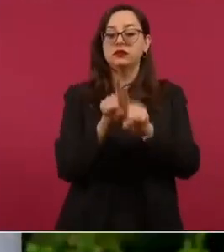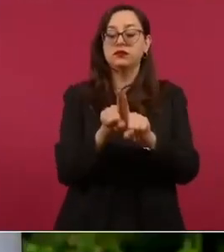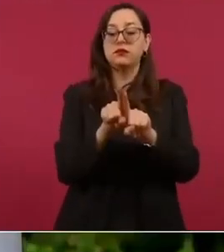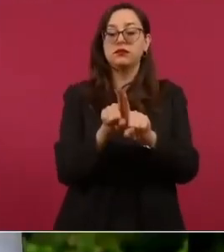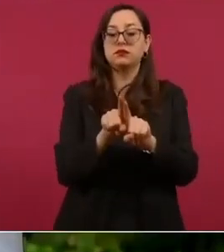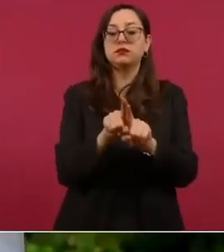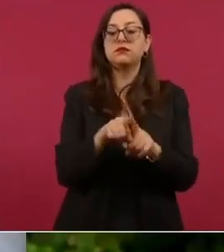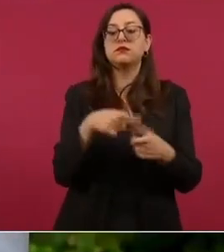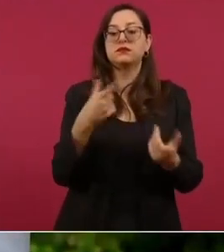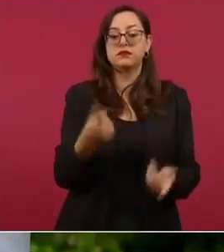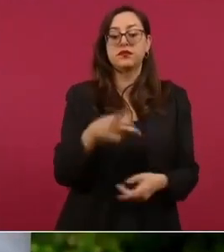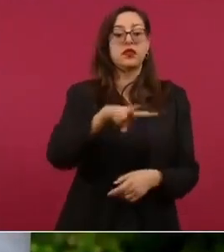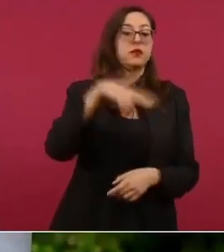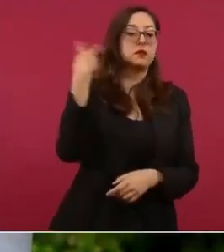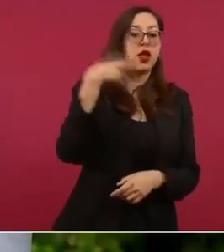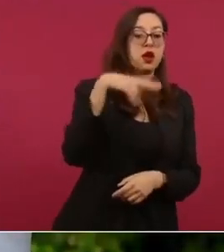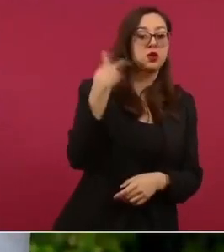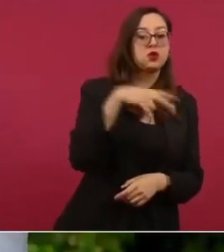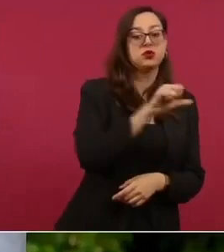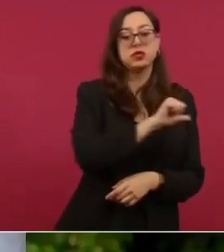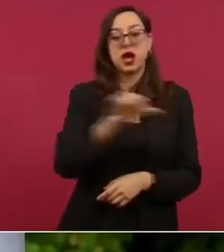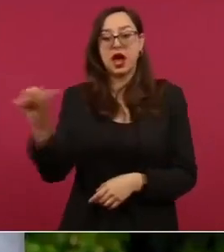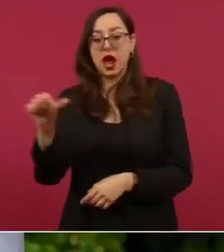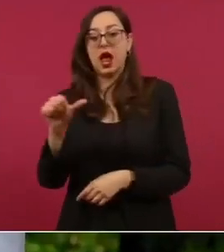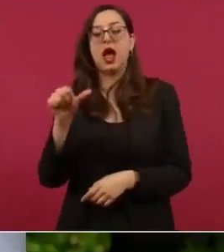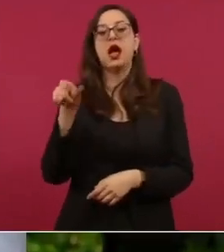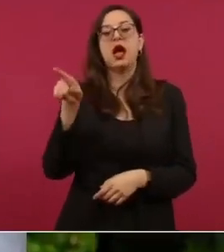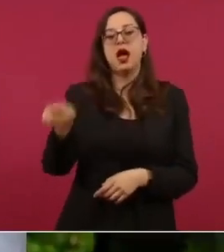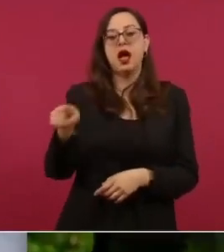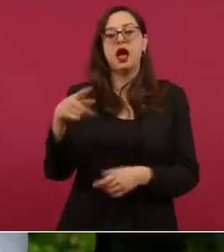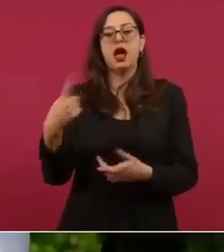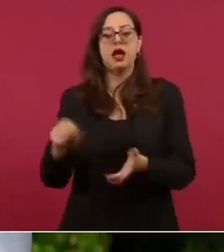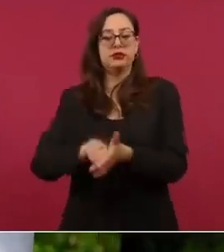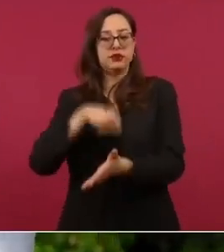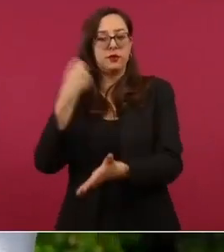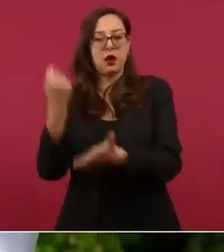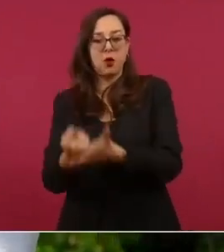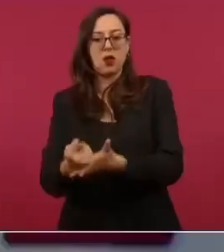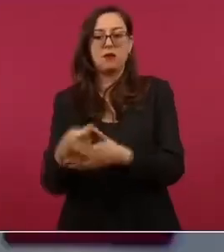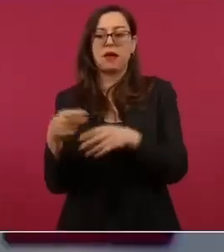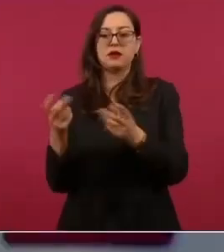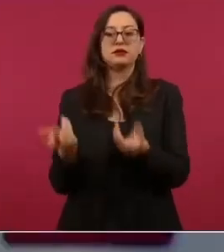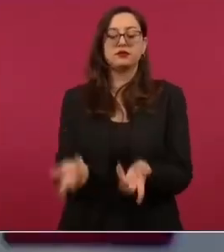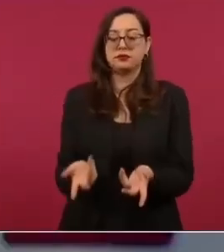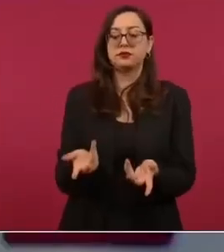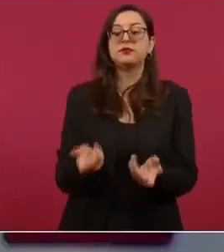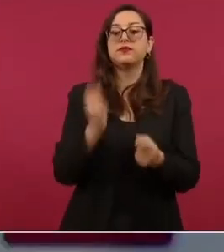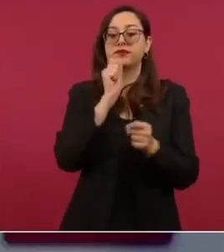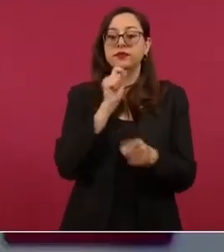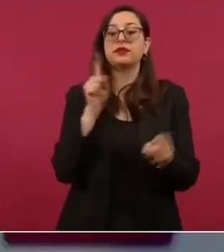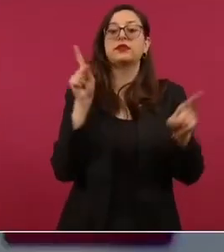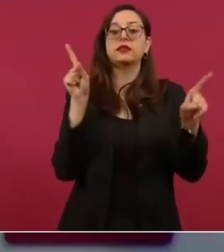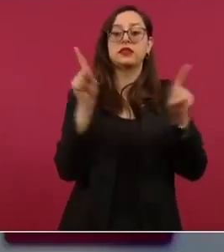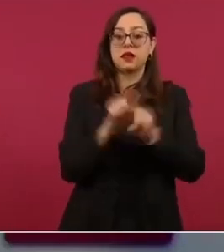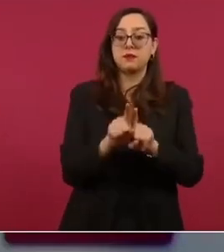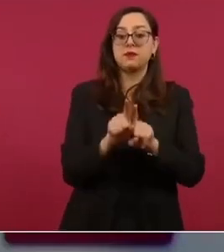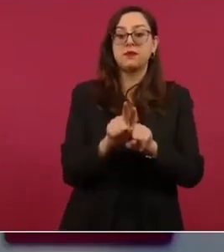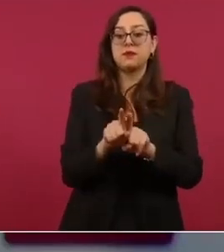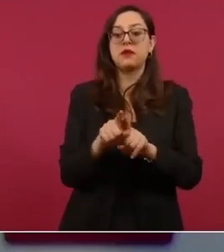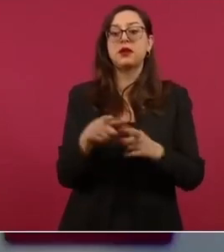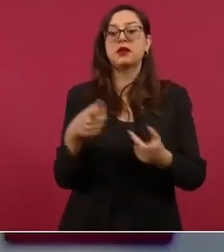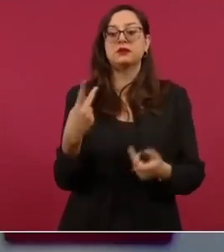Osuluama a Veracruz a Tampico a Tamaulipas así como la de Coatzacoalco